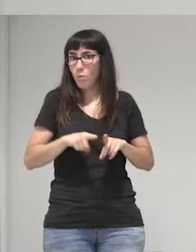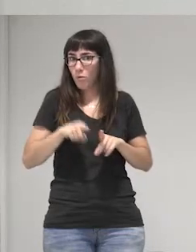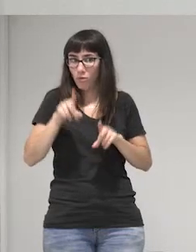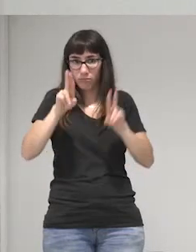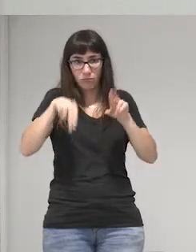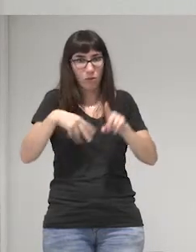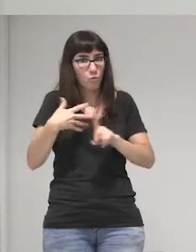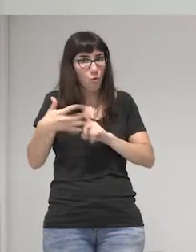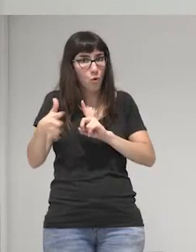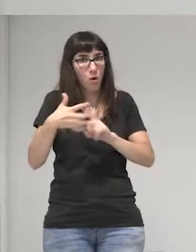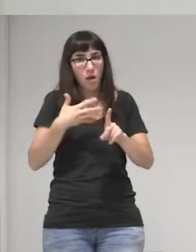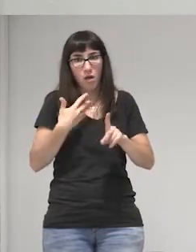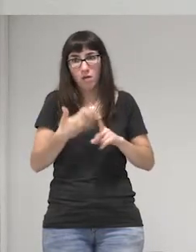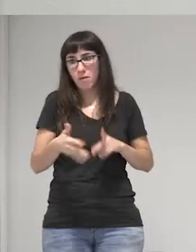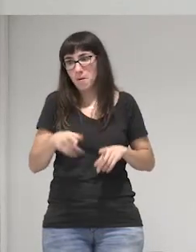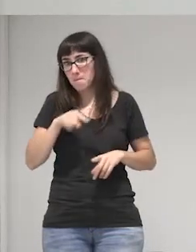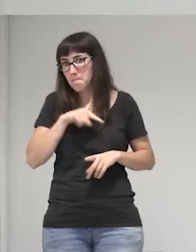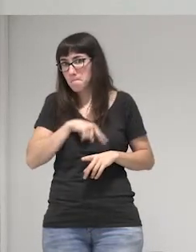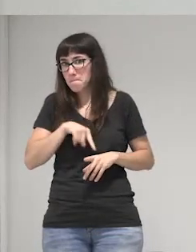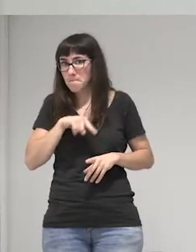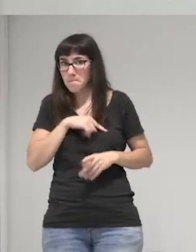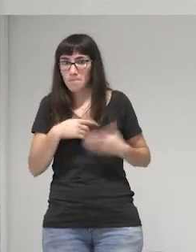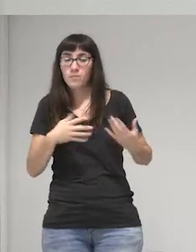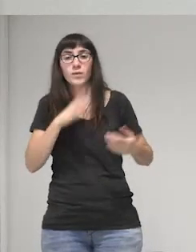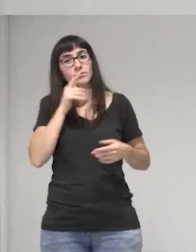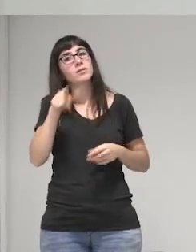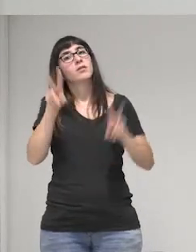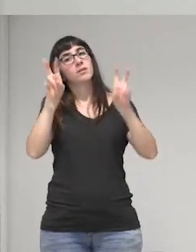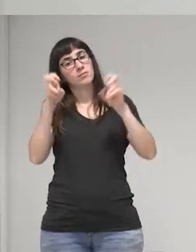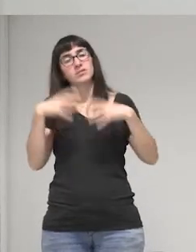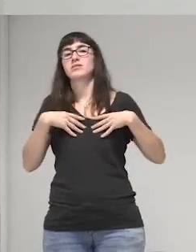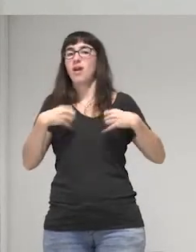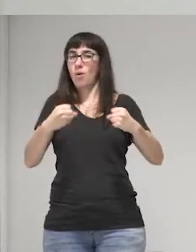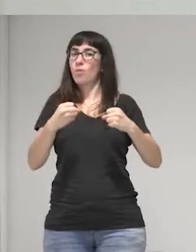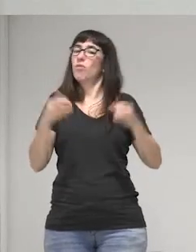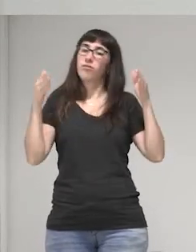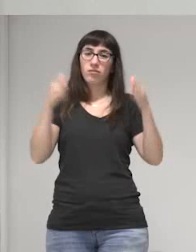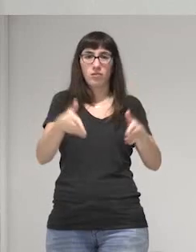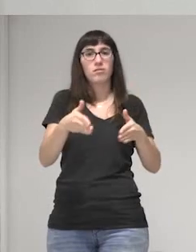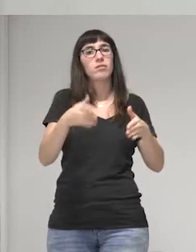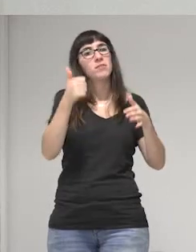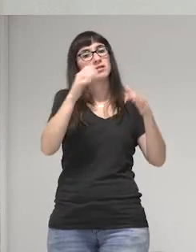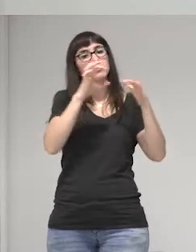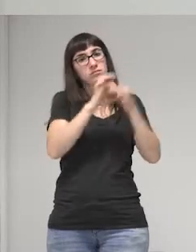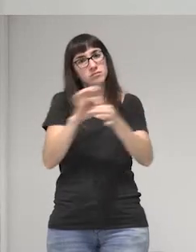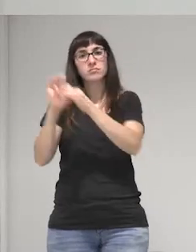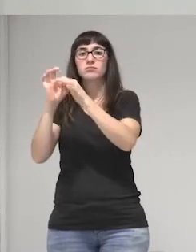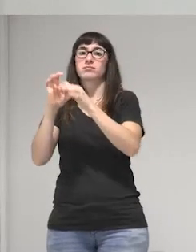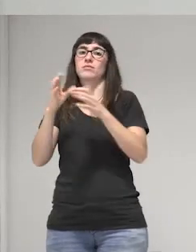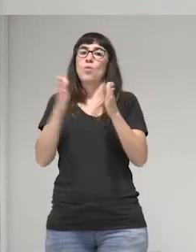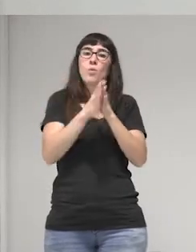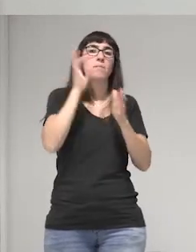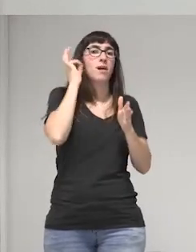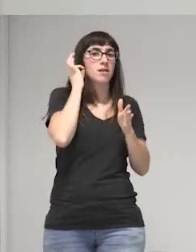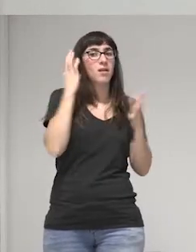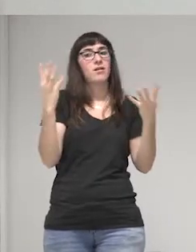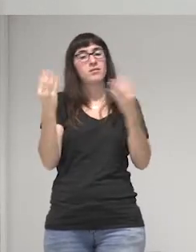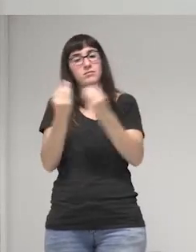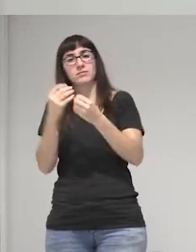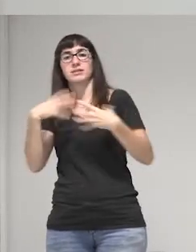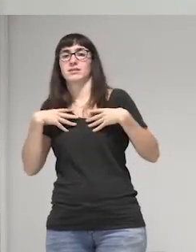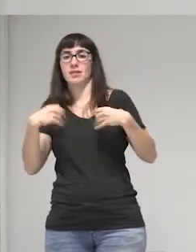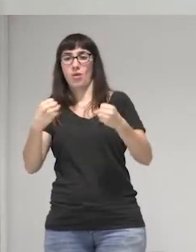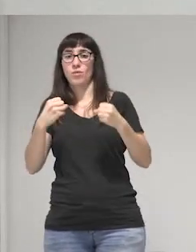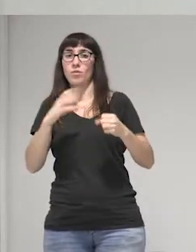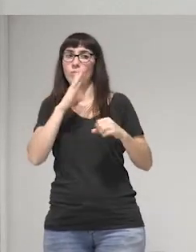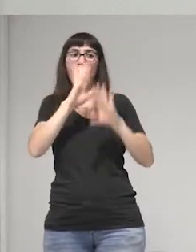y entonces en el tema de salud también hacemos mucho porque las compañeras se vinculen al sistema nacional de salud porque muchas les toca